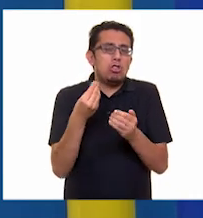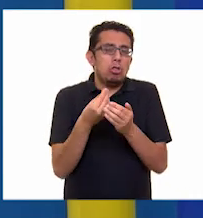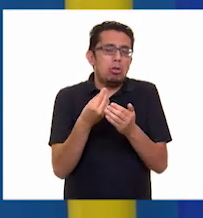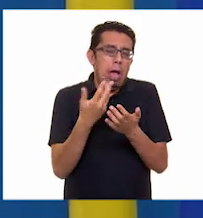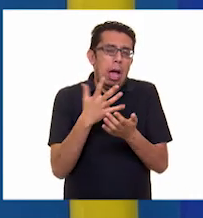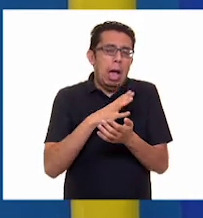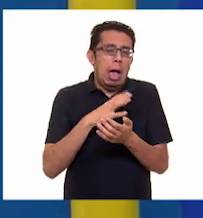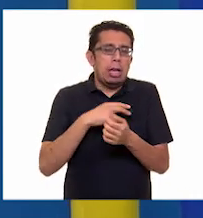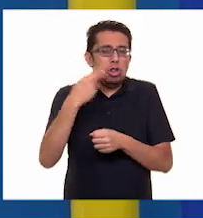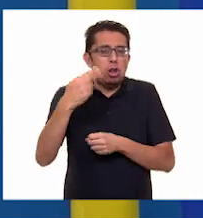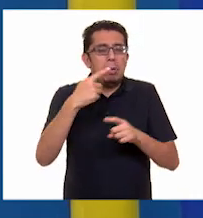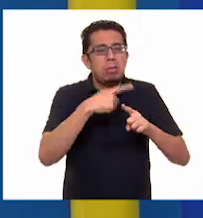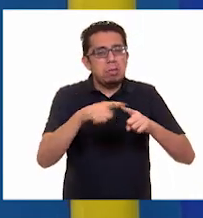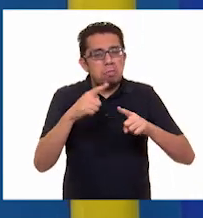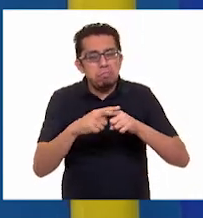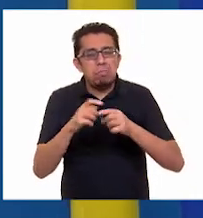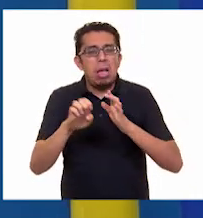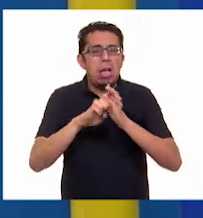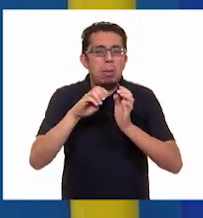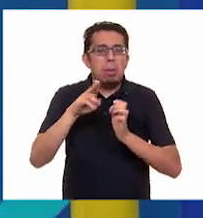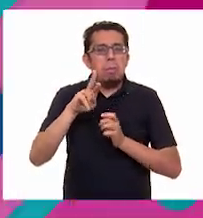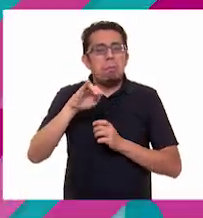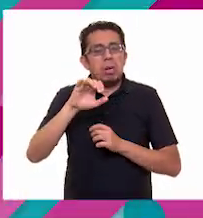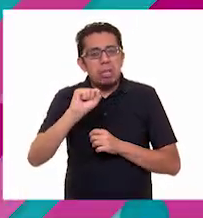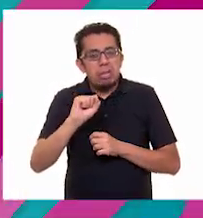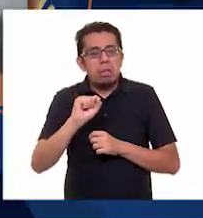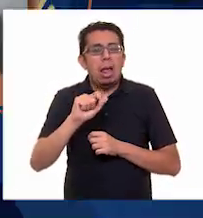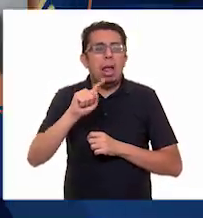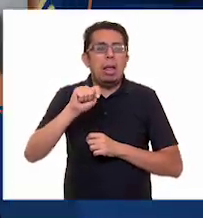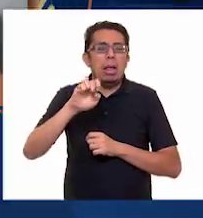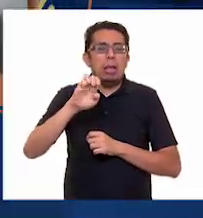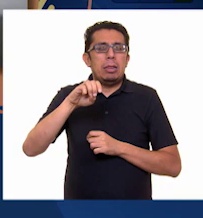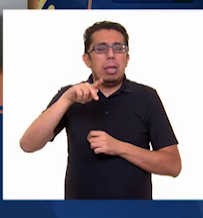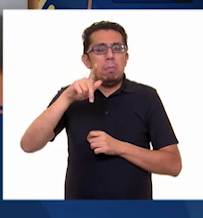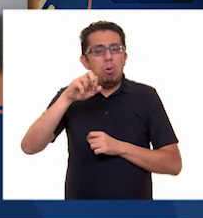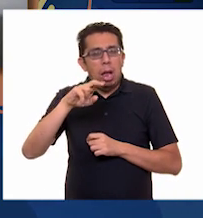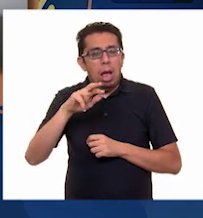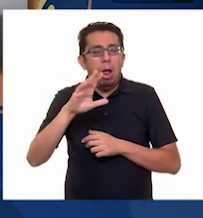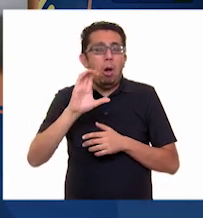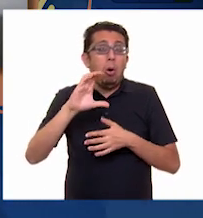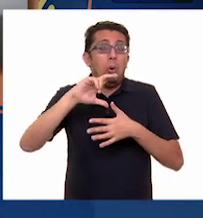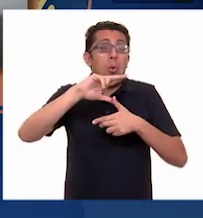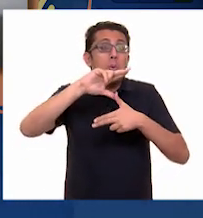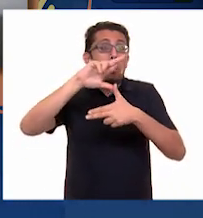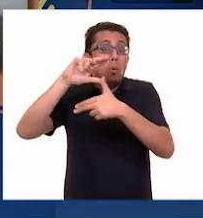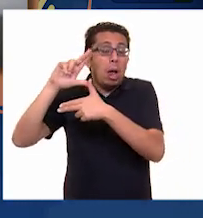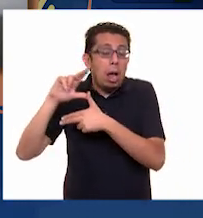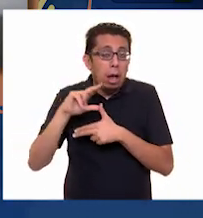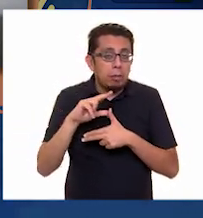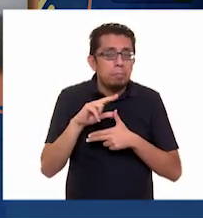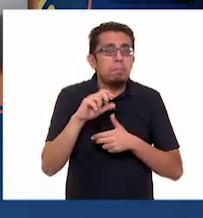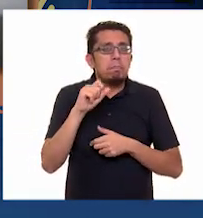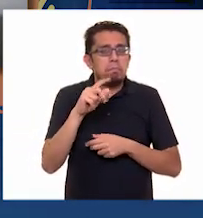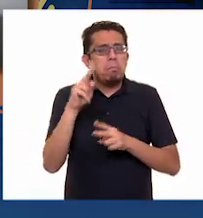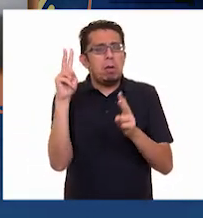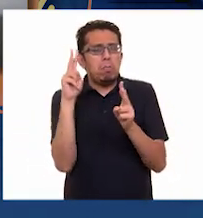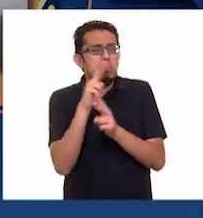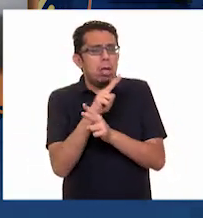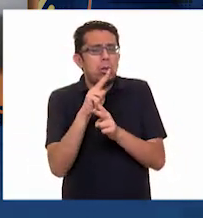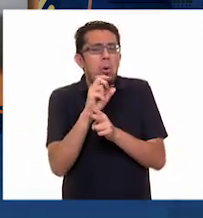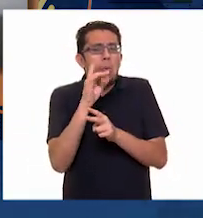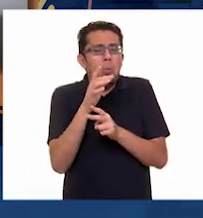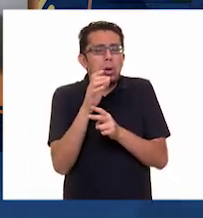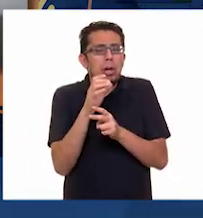brisa, temporal, tormenta o huracán. El viento puede ser local si abarca una área